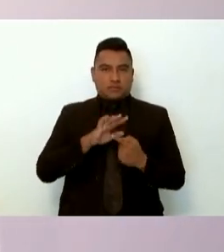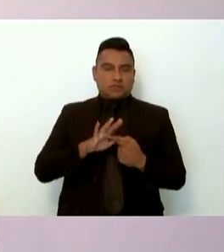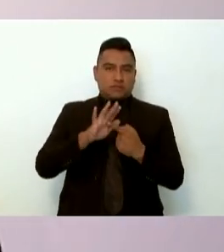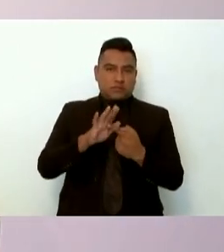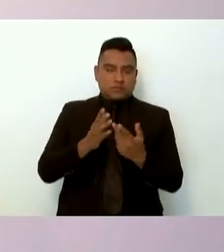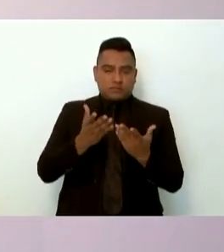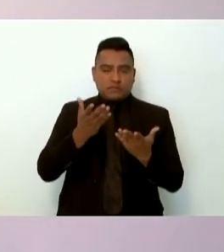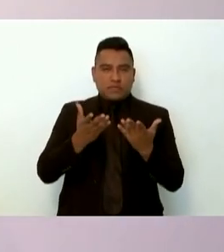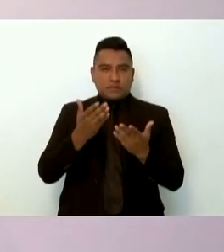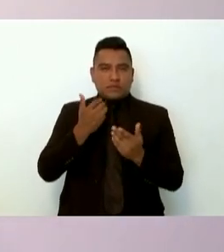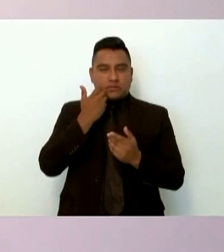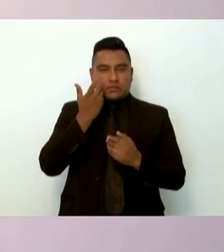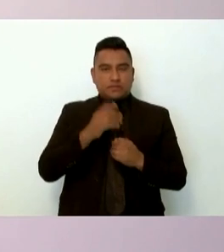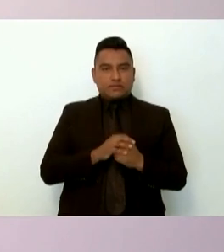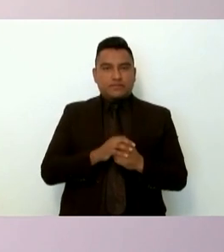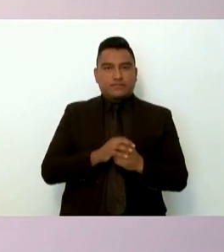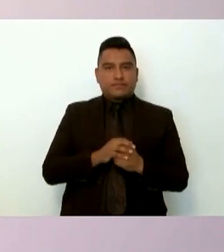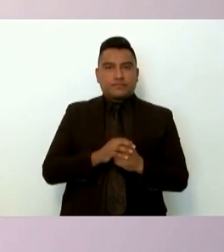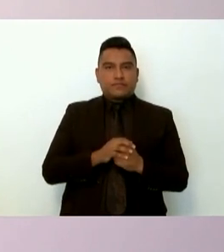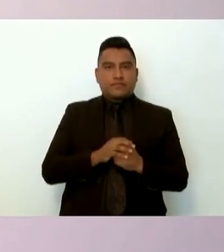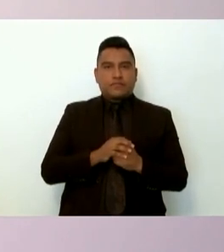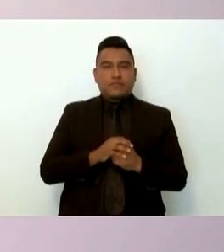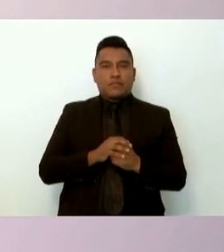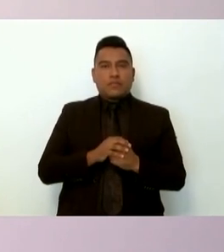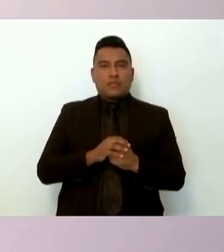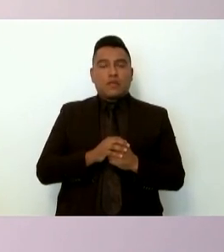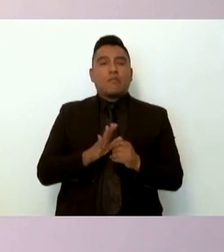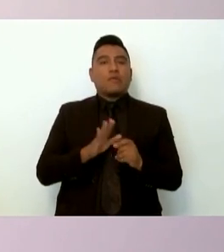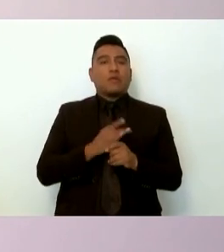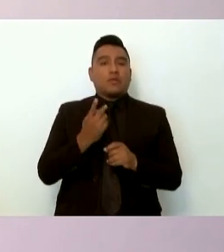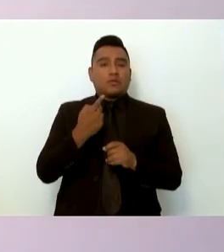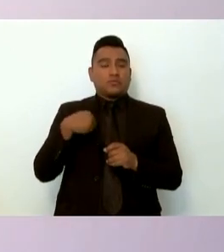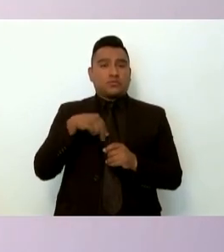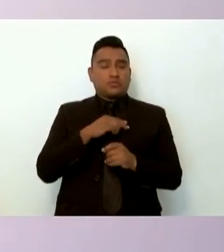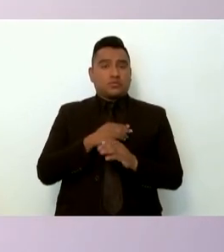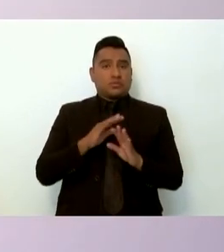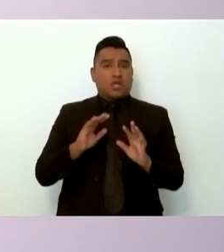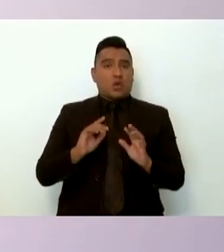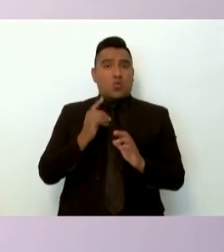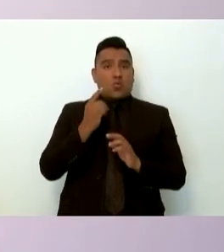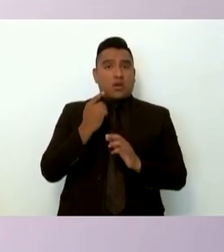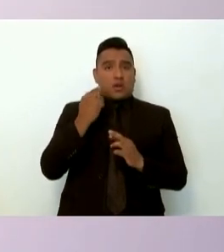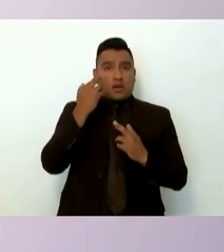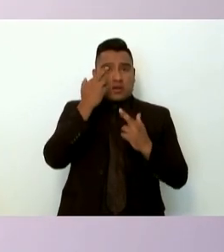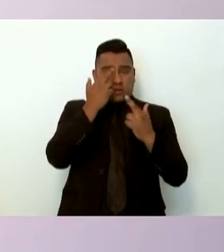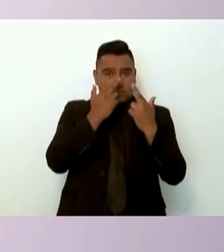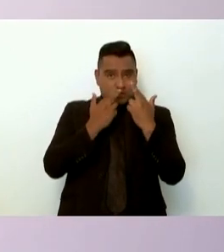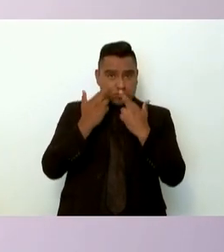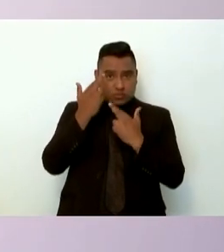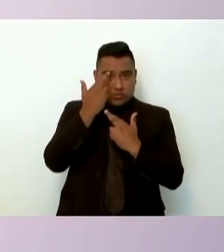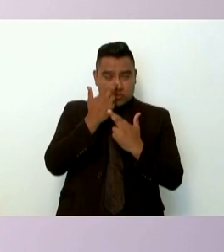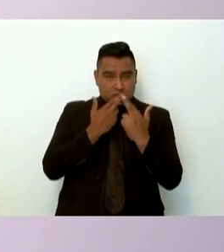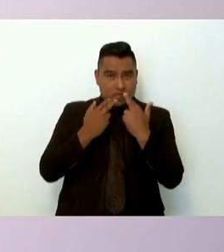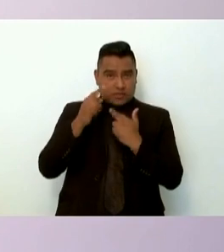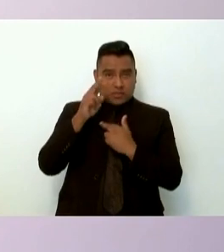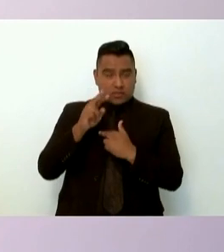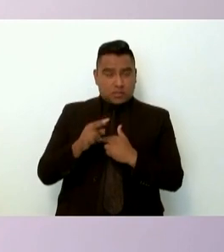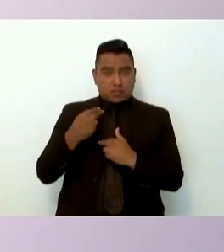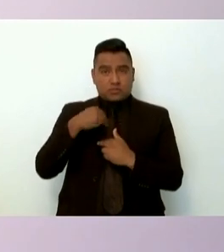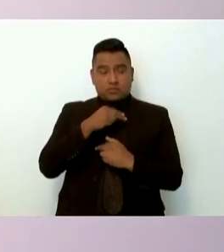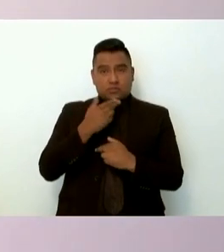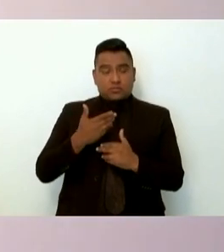solamente porque hemos hecho un análisis de las comisiones de la verdad que se han creado